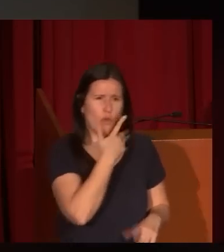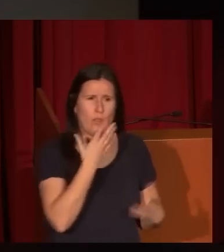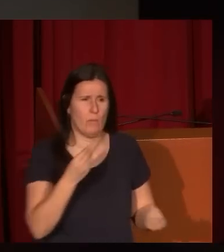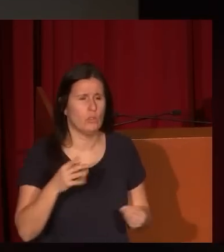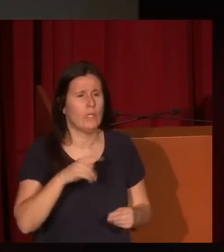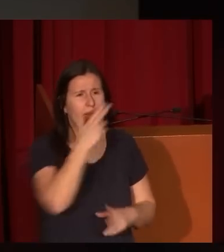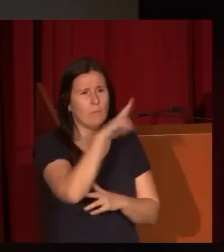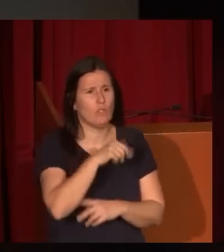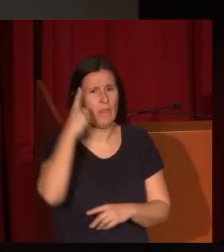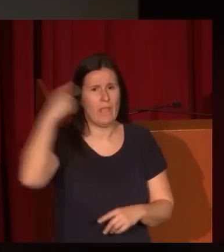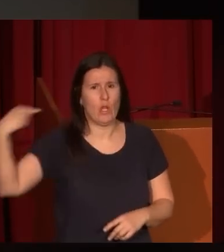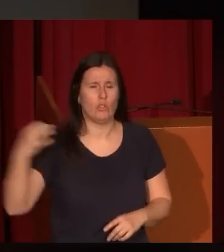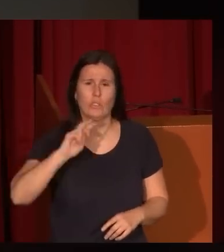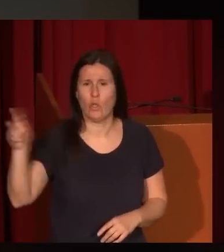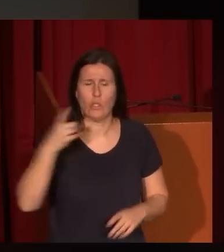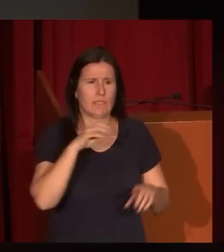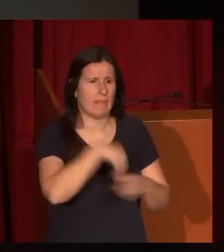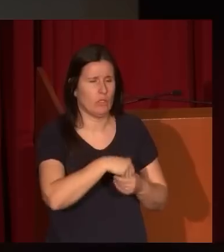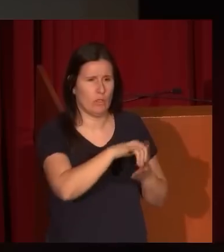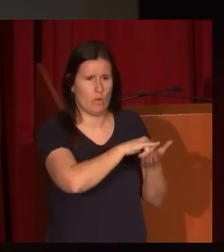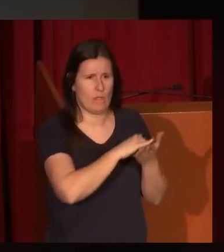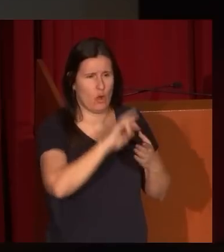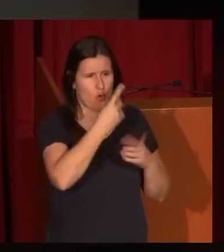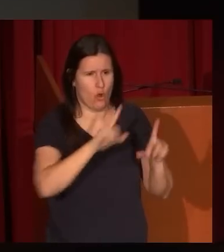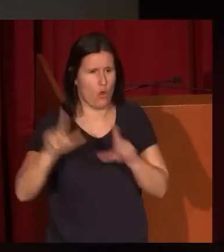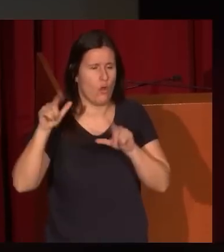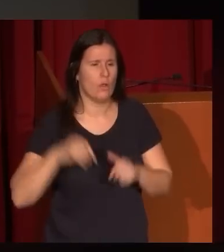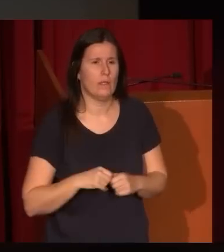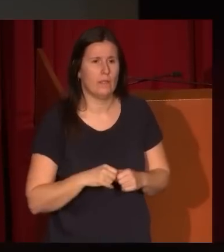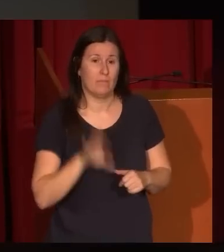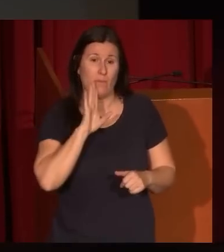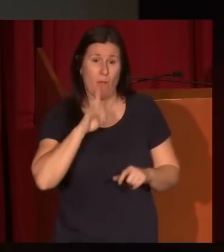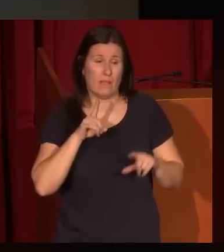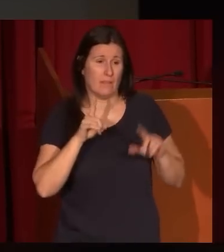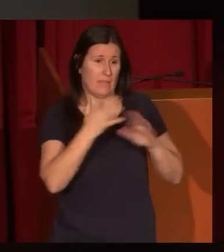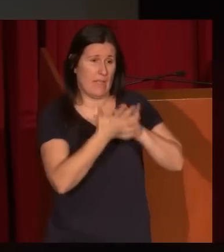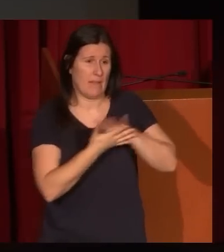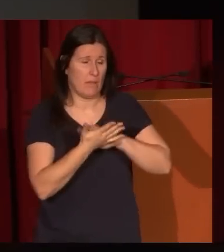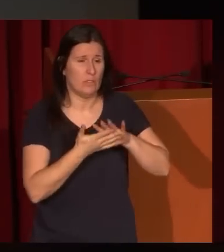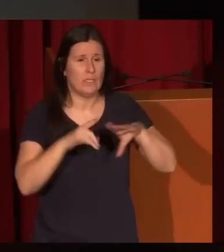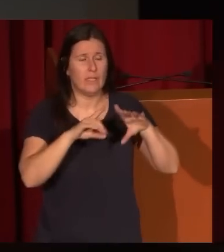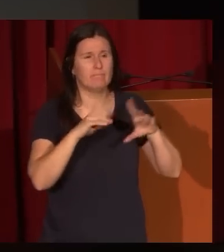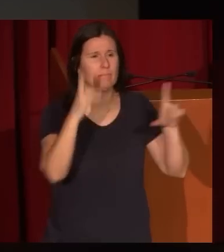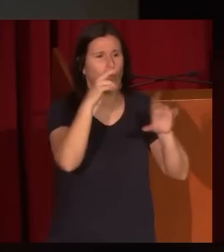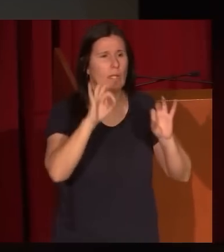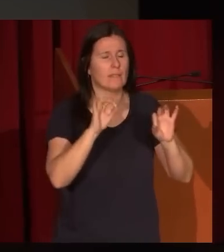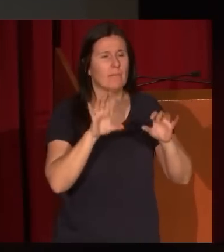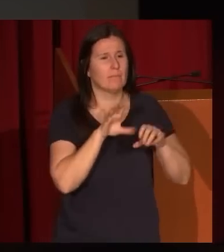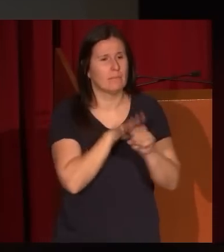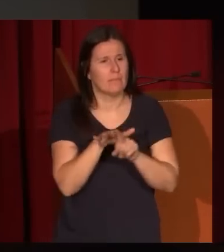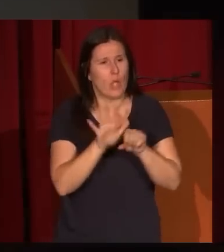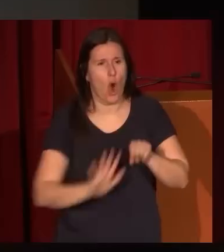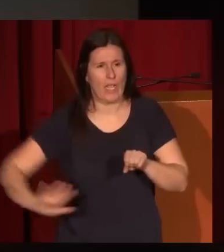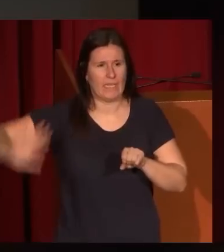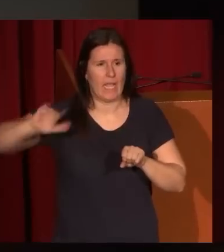también poco conocido, que está en el Metropolitan de Nueva York, de ese mundo oriental. Este también poco conocido, aunque está en la